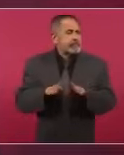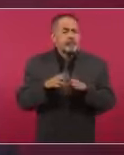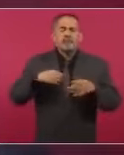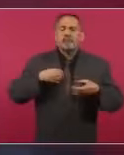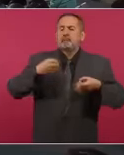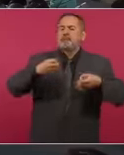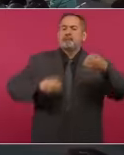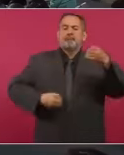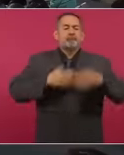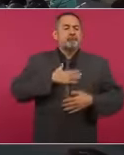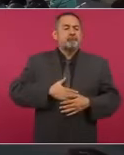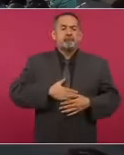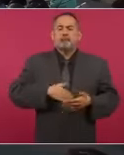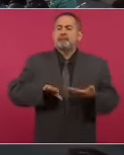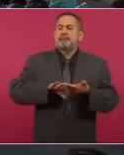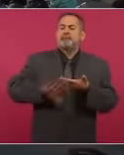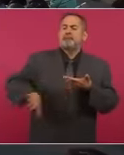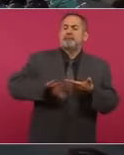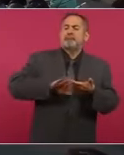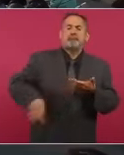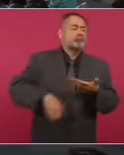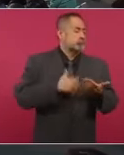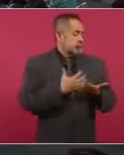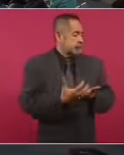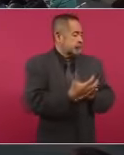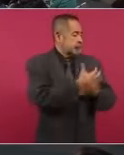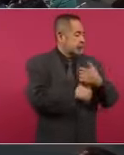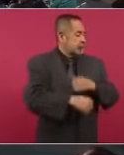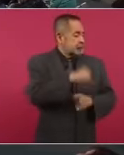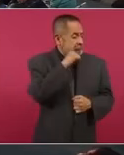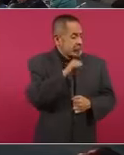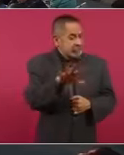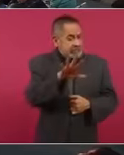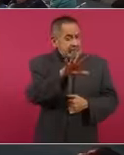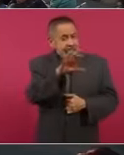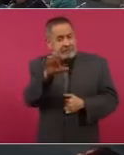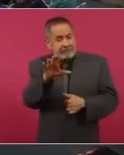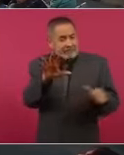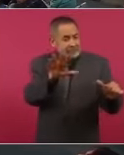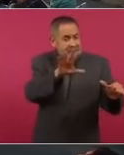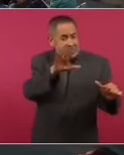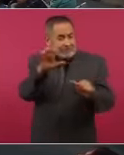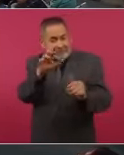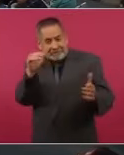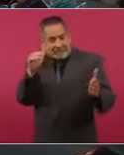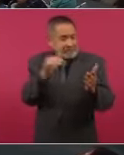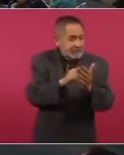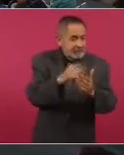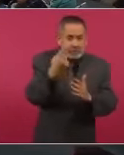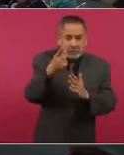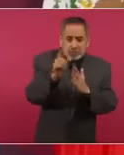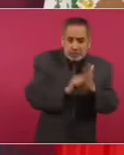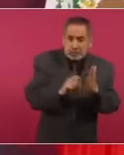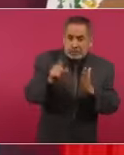justicia va a estar ganando 500, 600 mil pesos mensuales